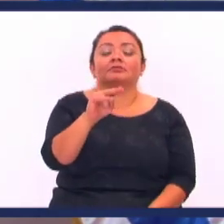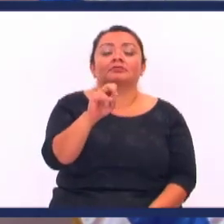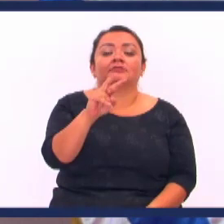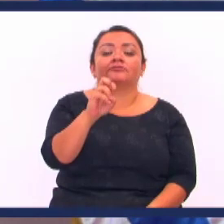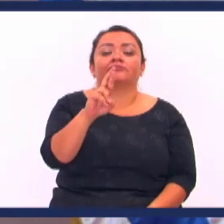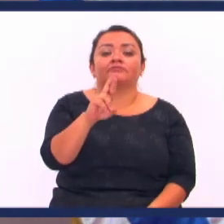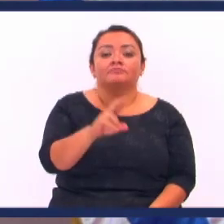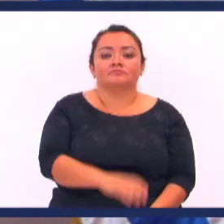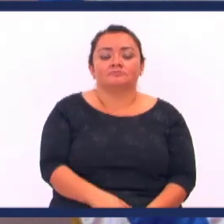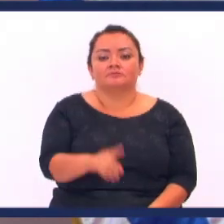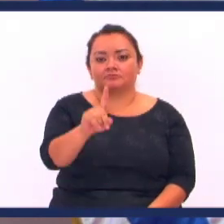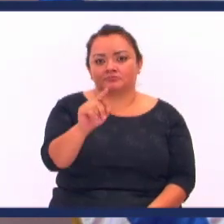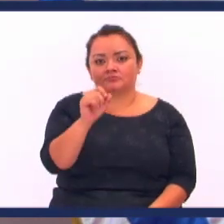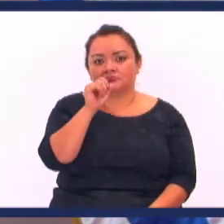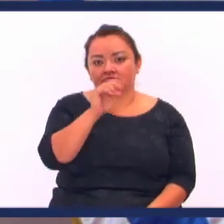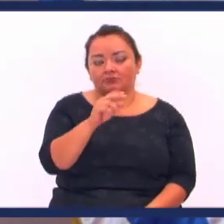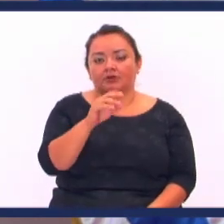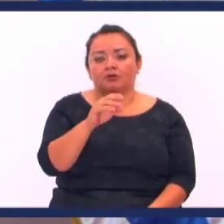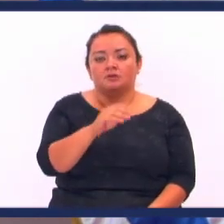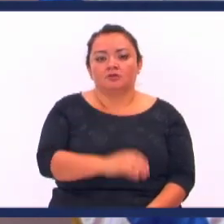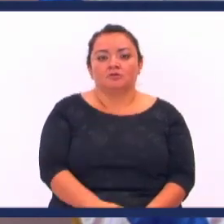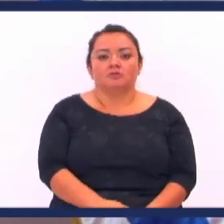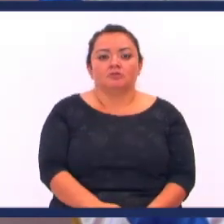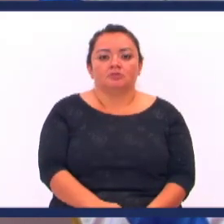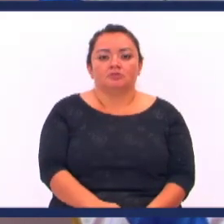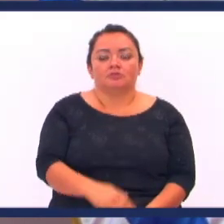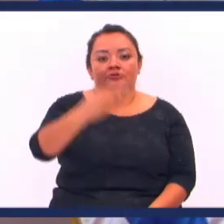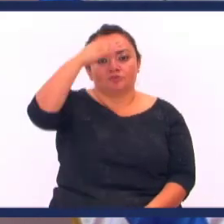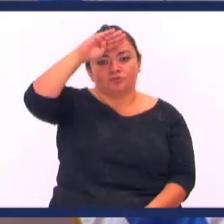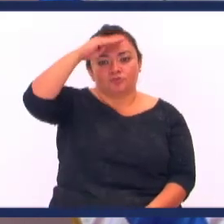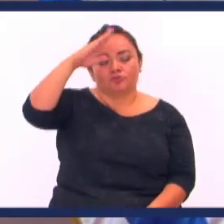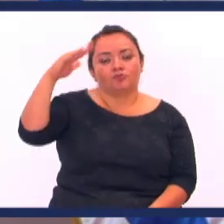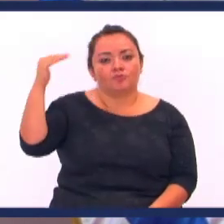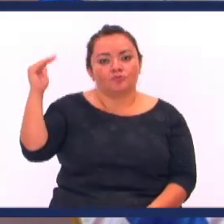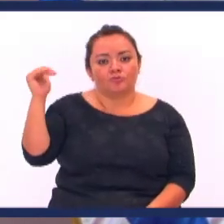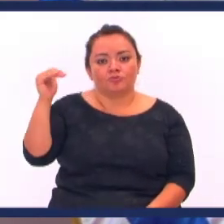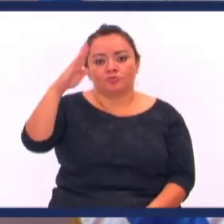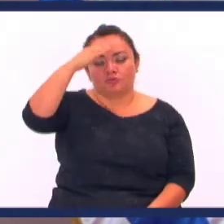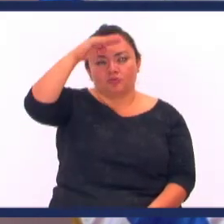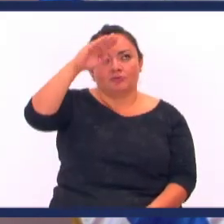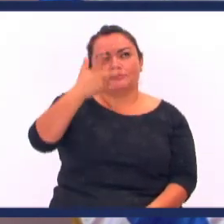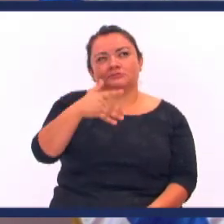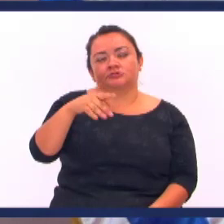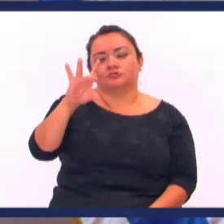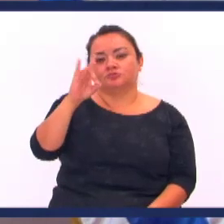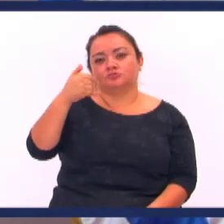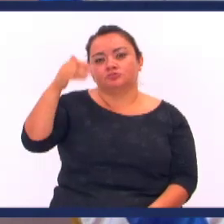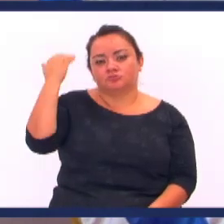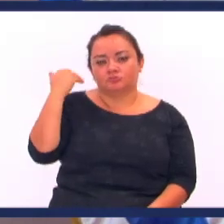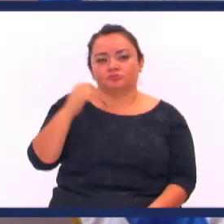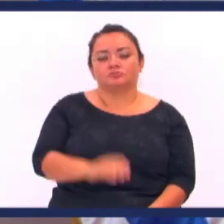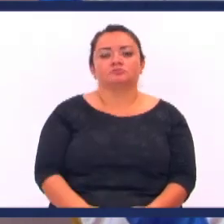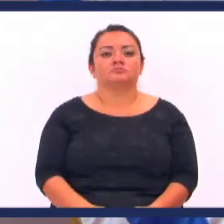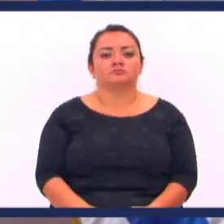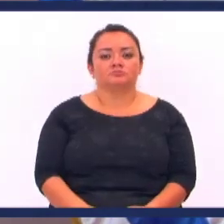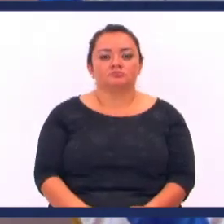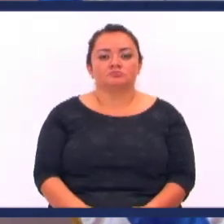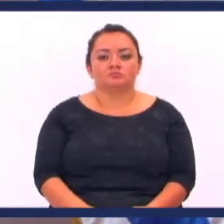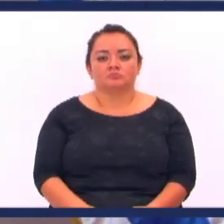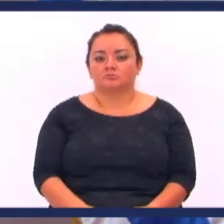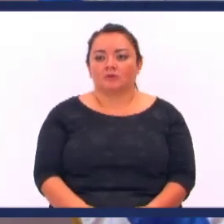Le voy a dar Un secreto En Cuba No hablo de hoy Cuba de hace ocho años En Cuba